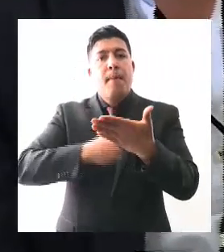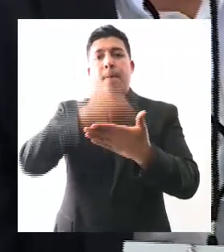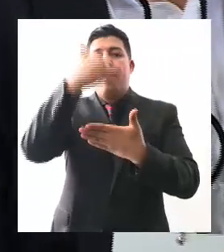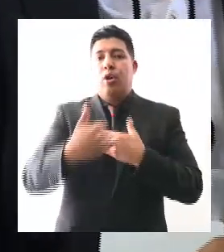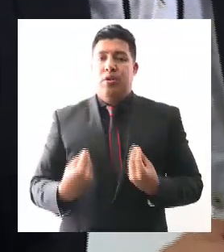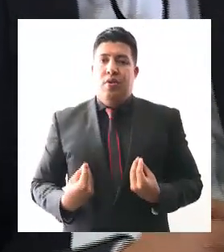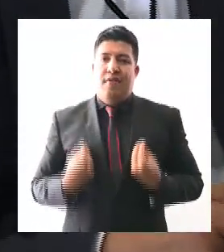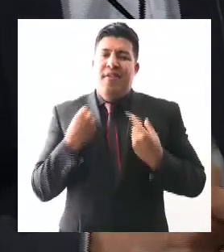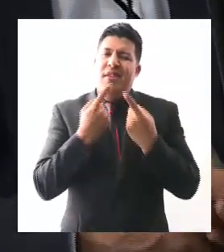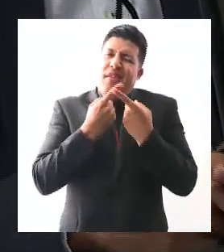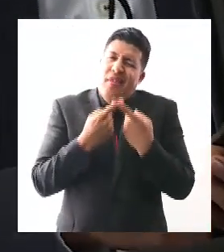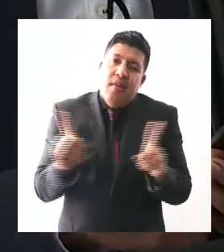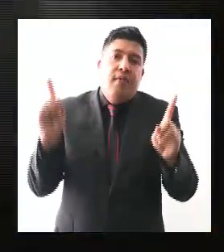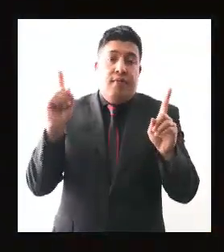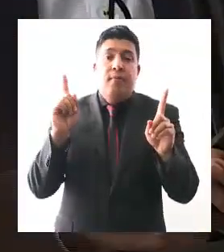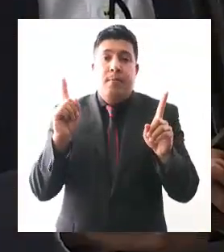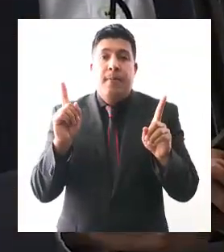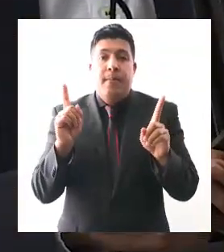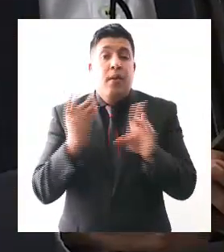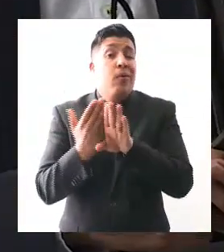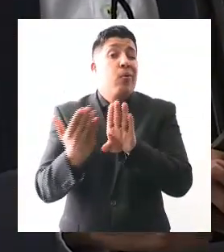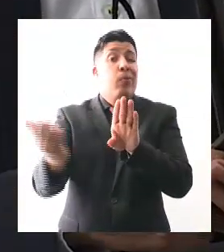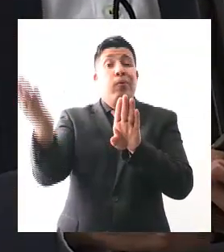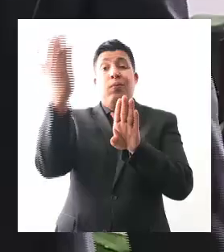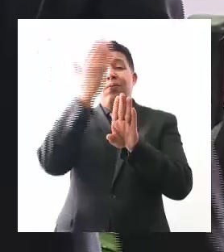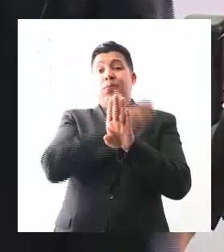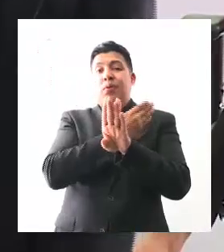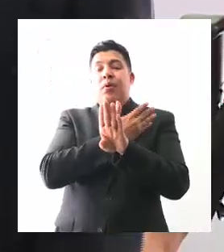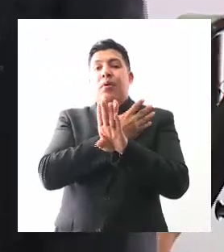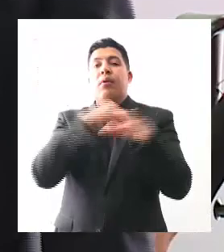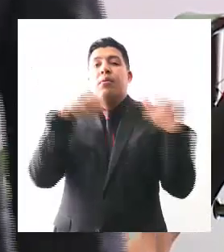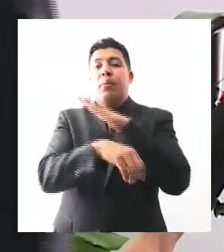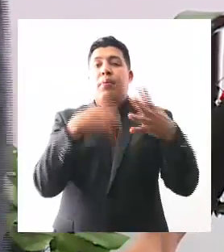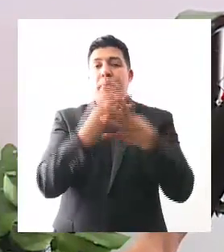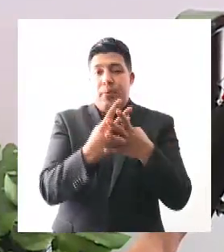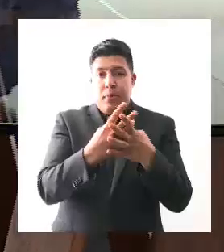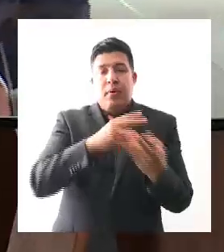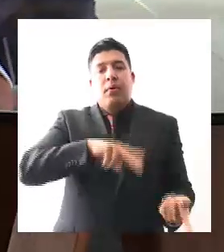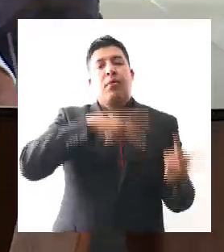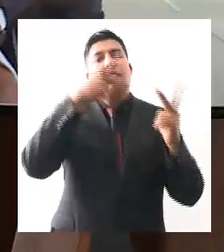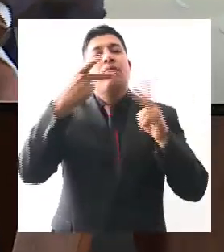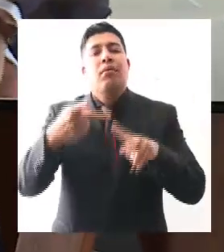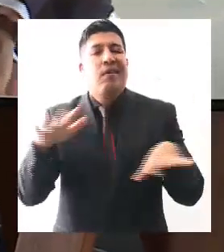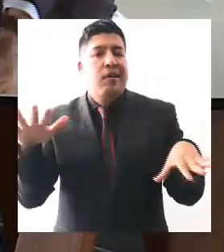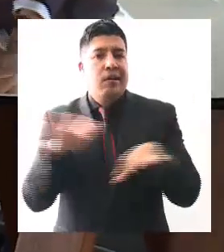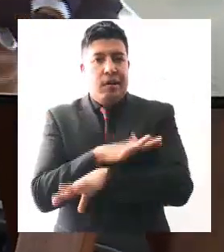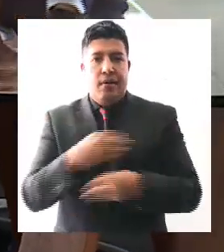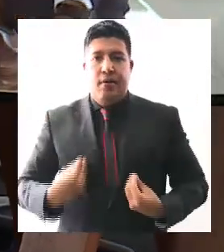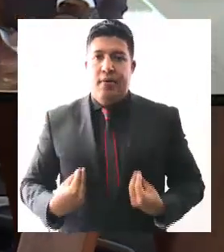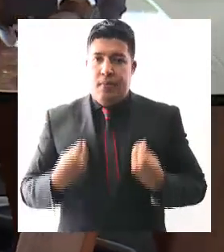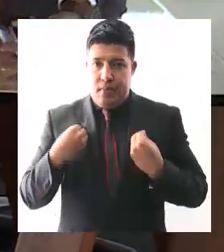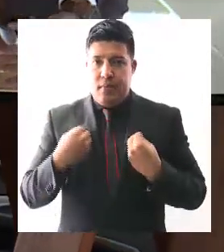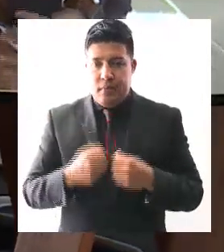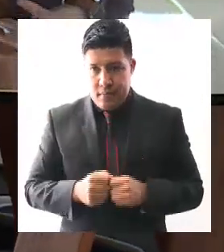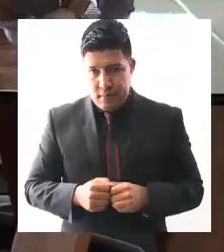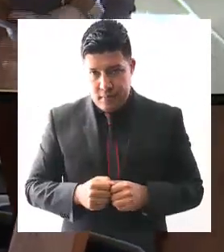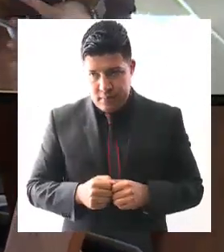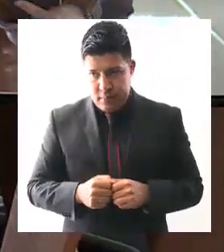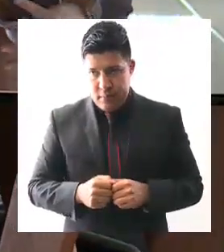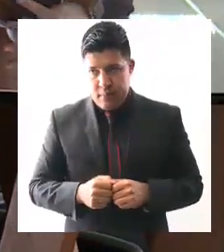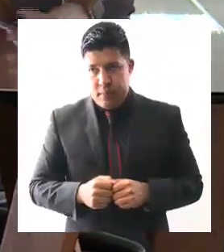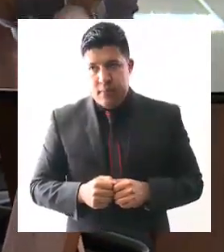distinto que fue el que los llevó a estar presos. Por último, es dejar de